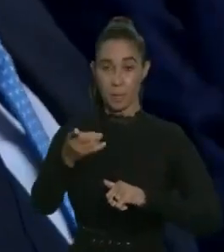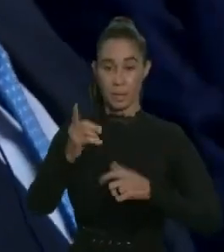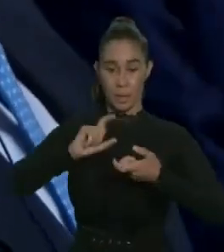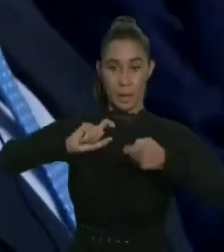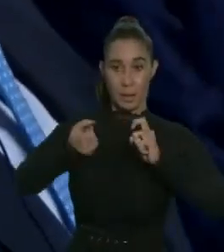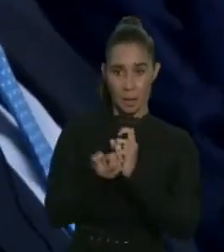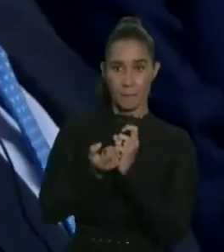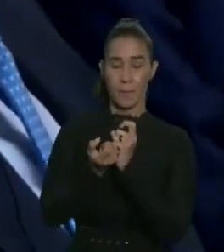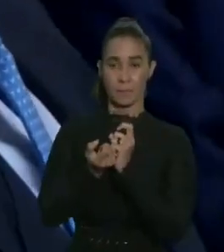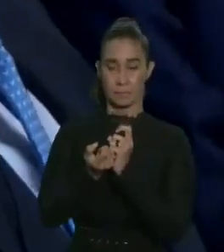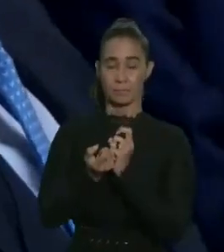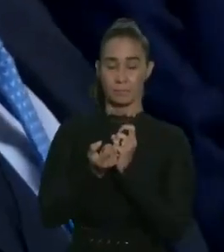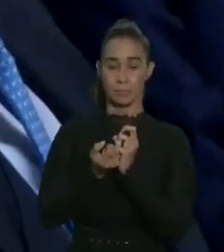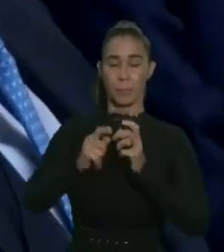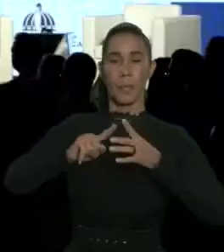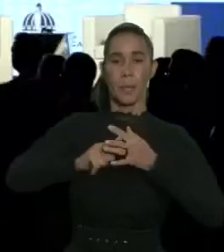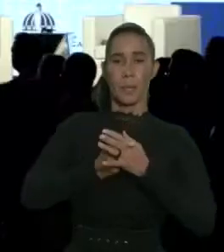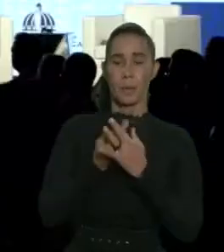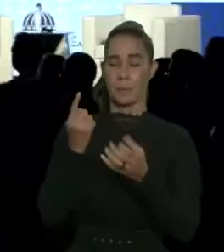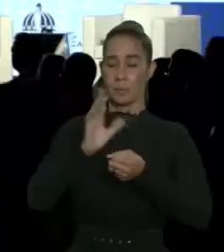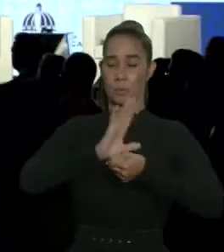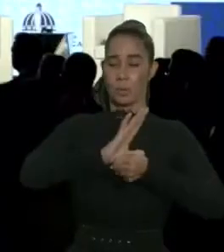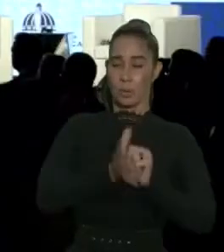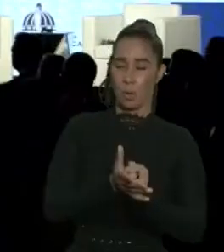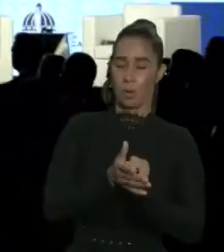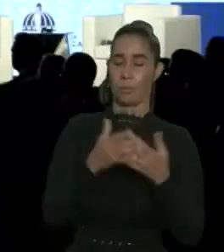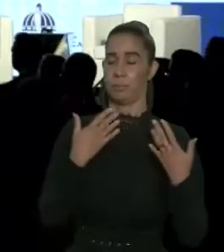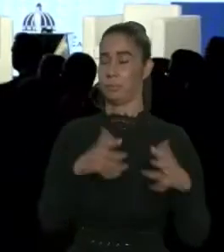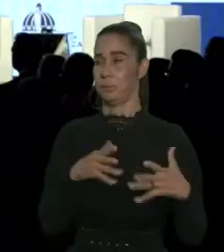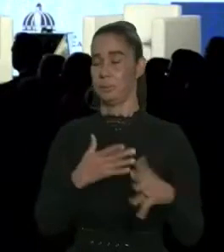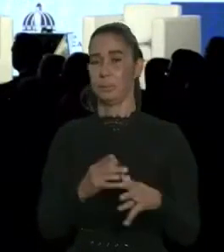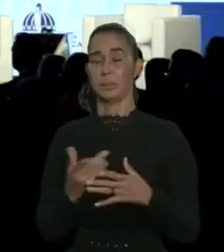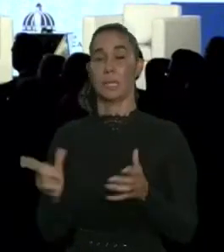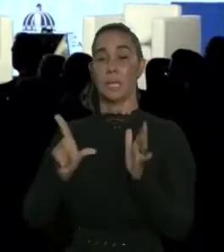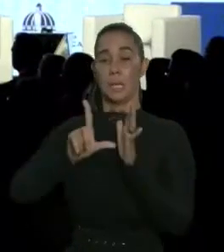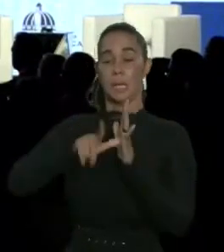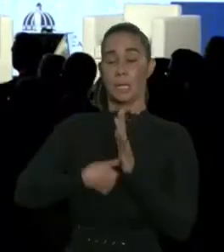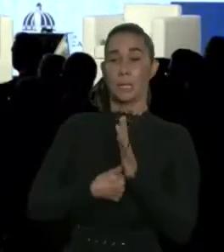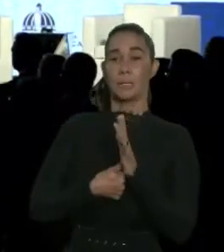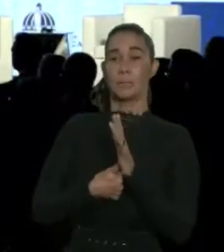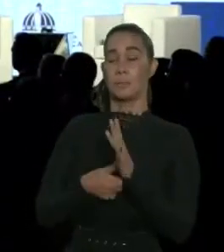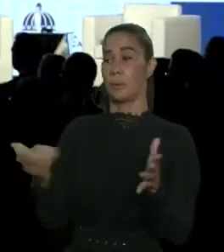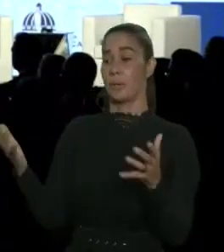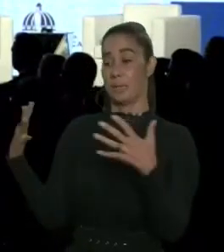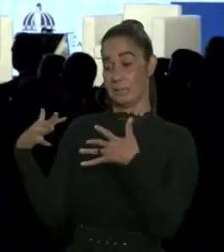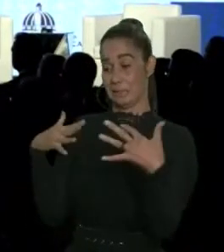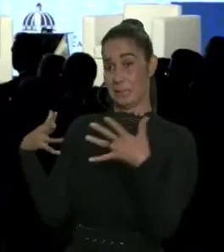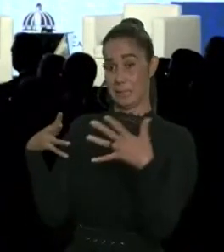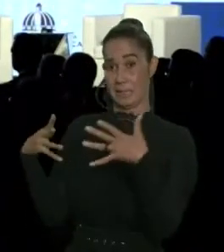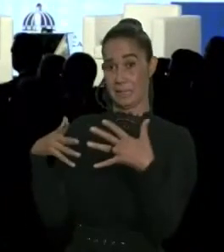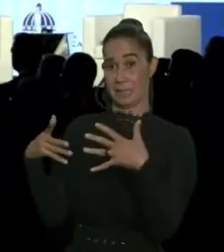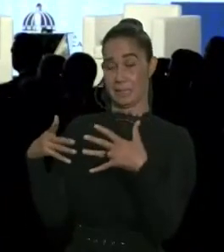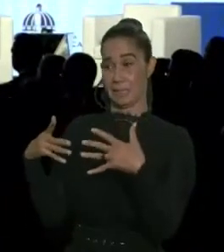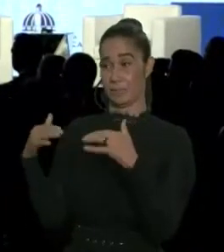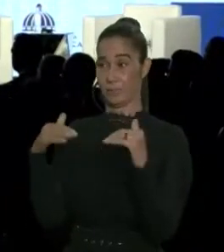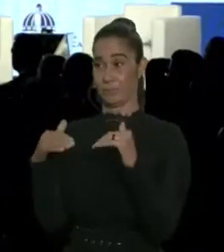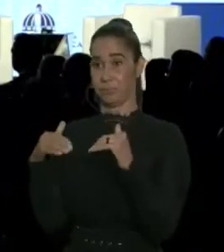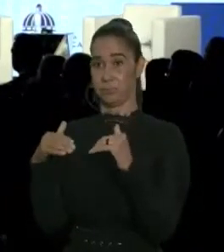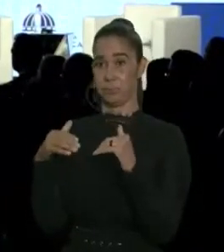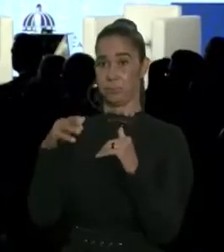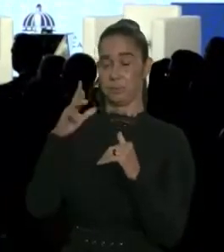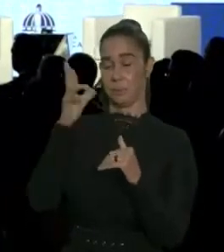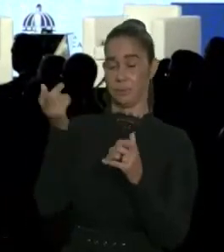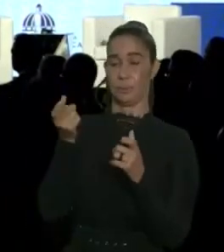adversa que empezó con la crisis del COVID-19, el posterior estallido de la guerra de Rusia contra Ucrania